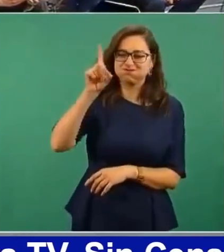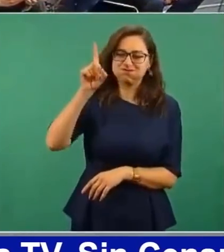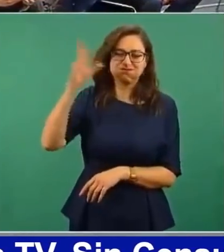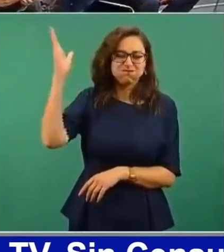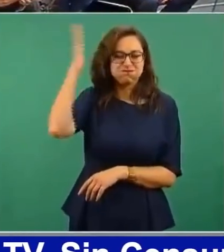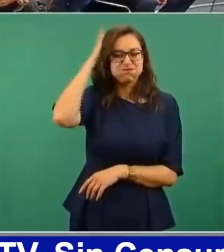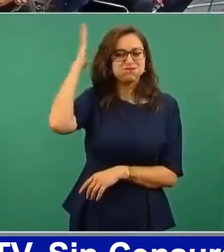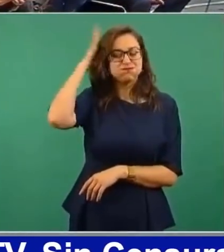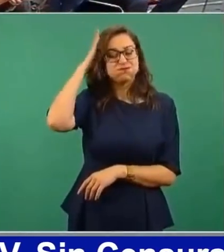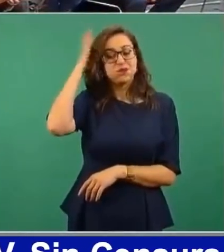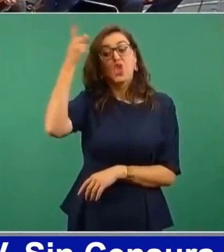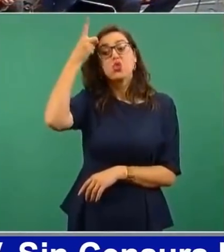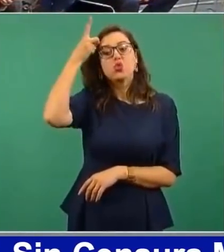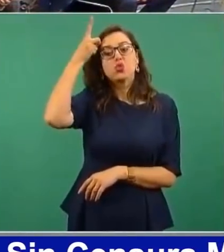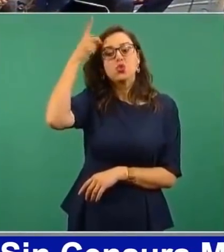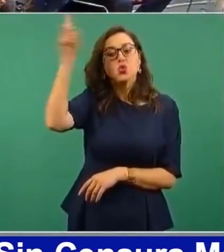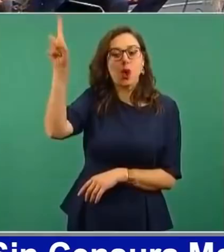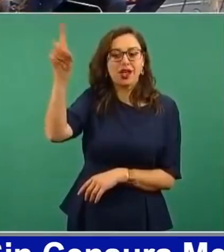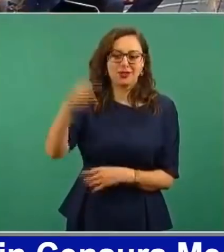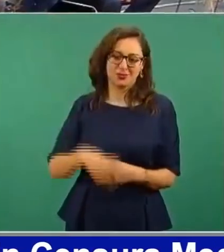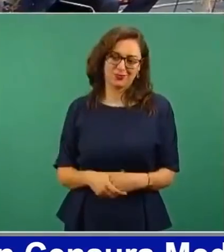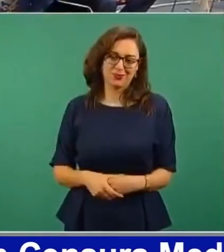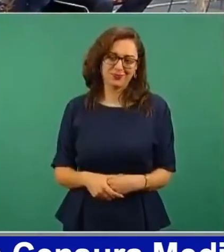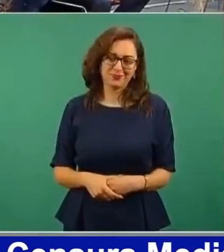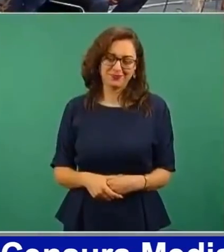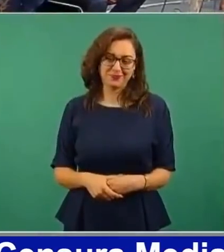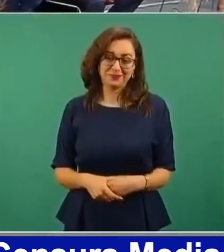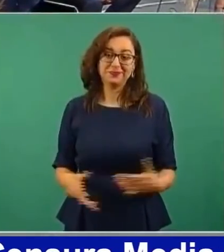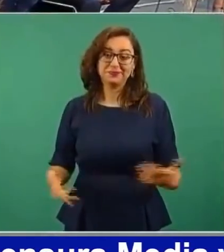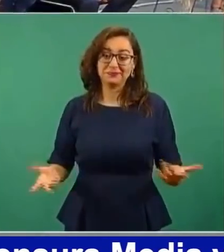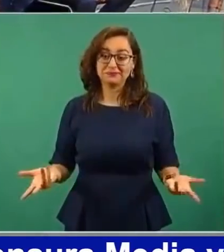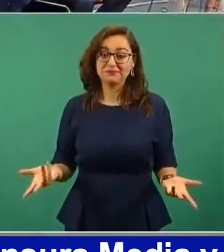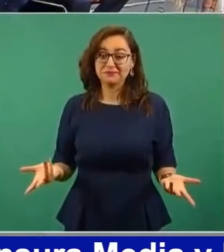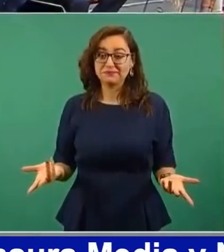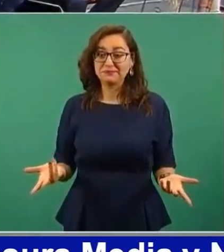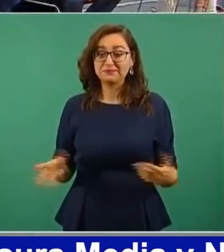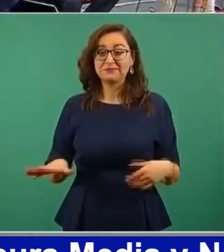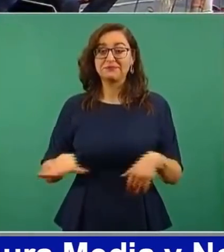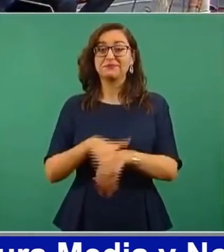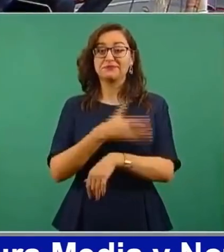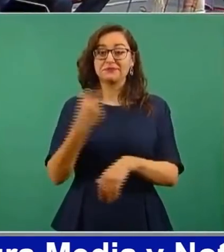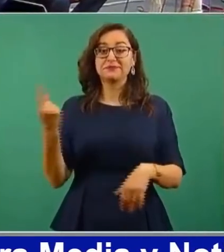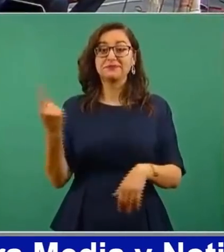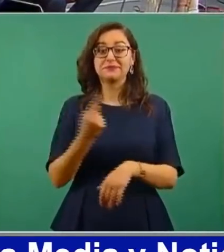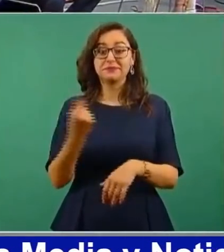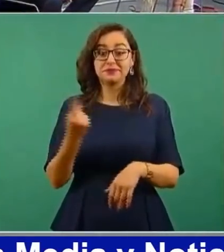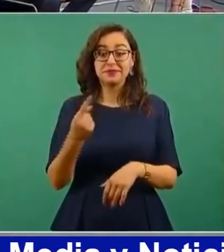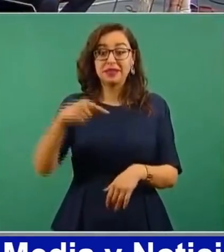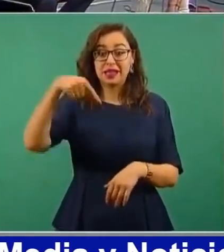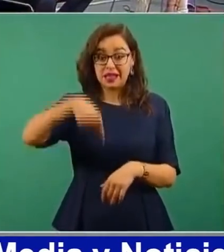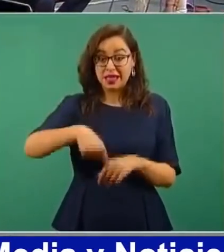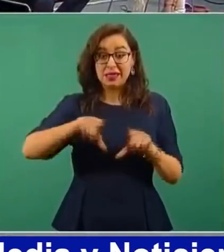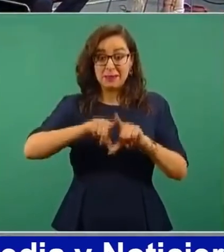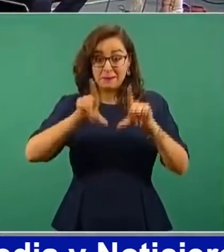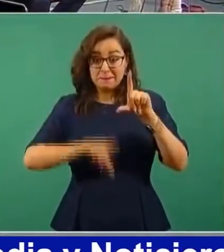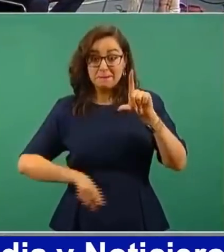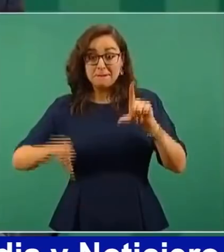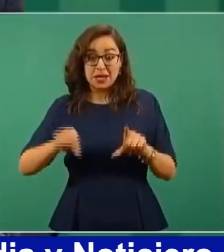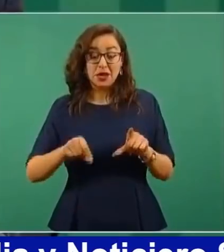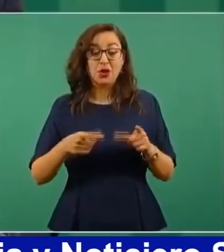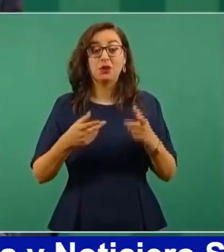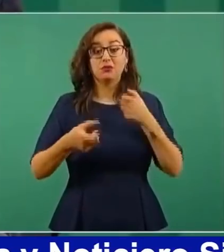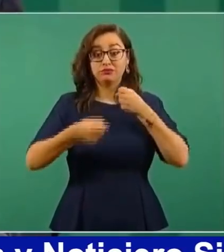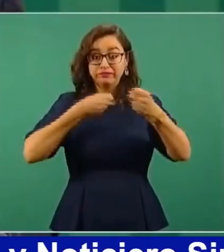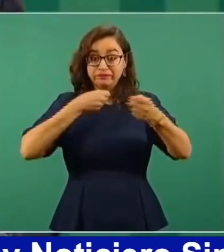porque es muy poco el periodismo en México, que no